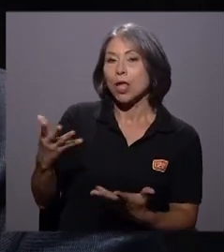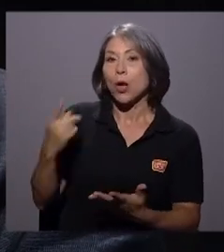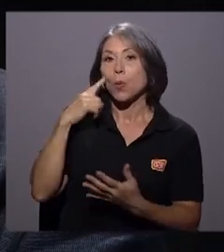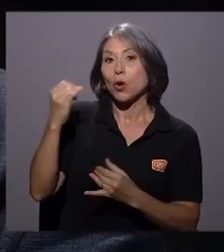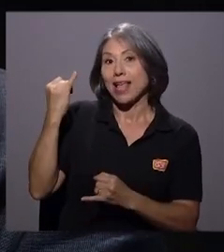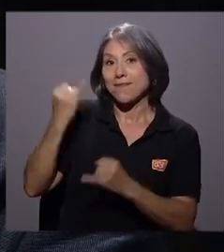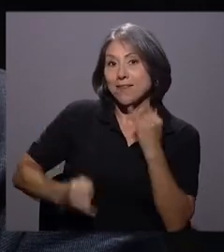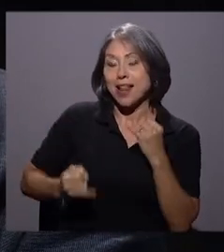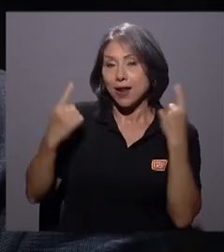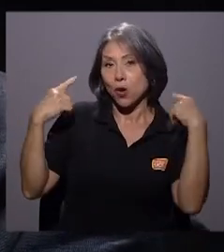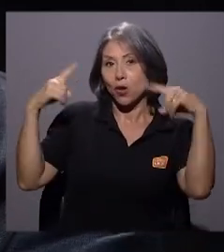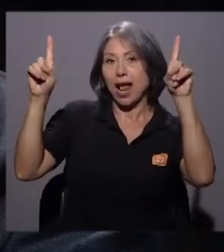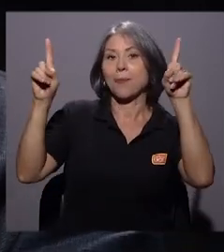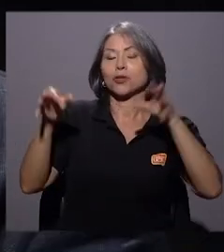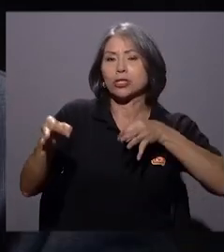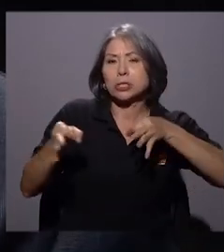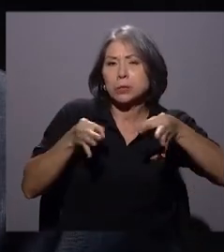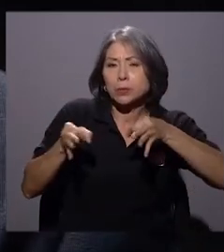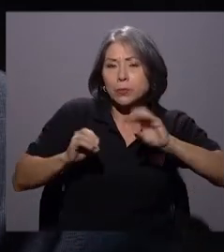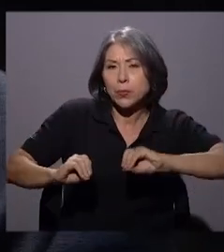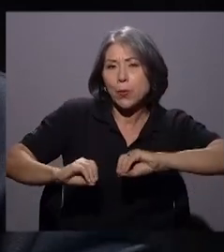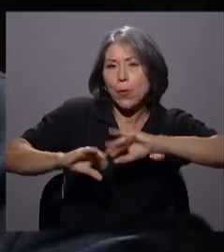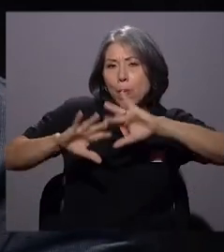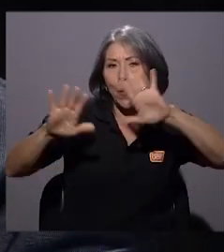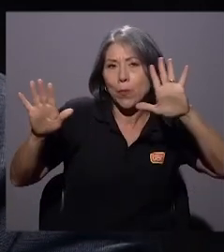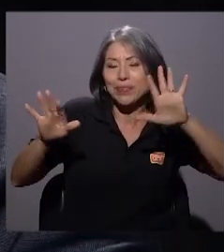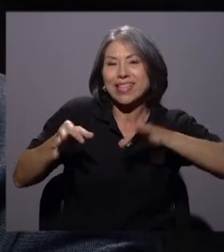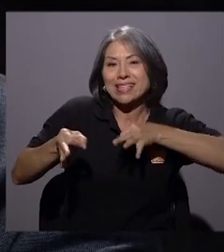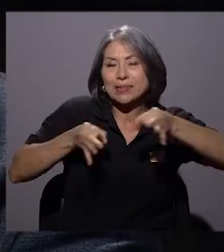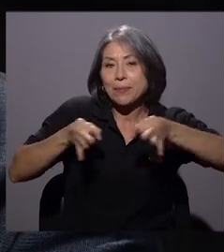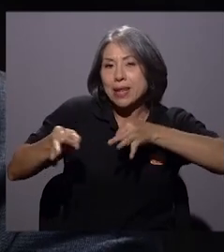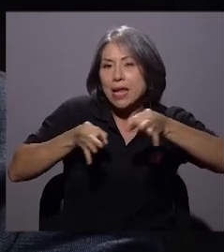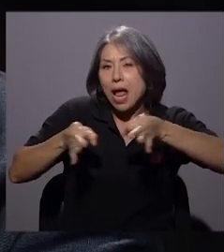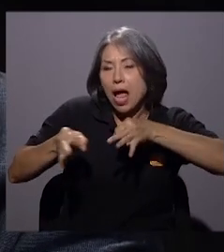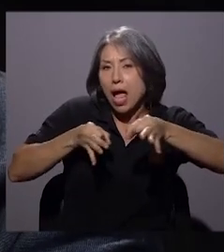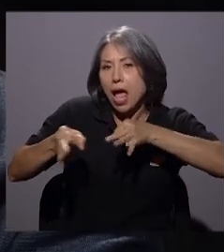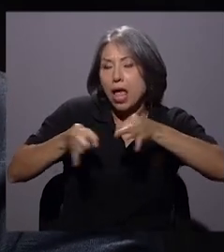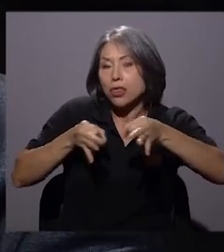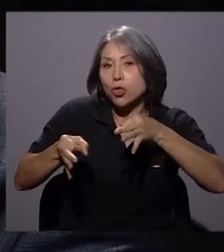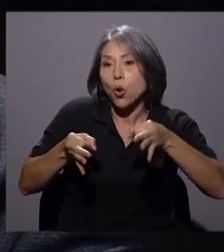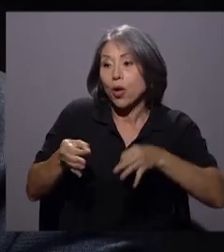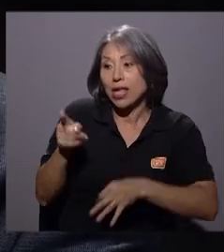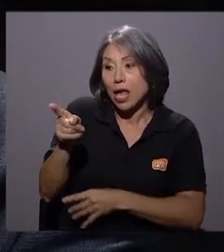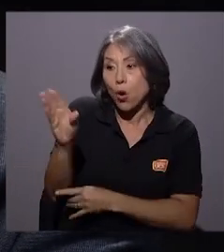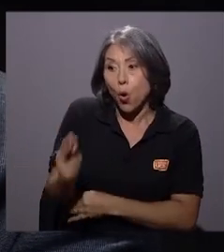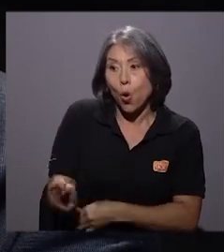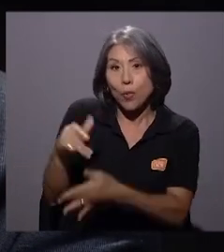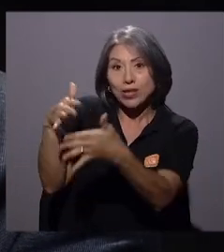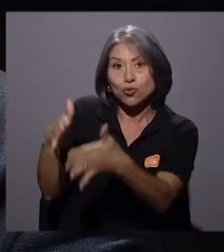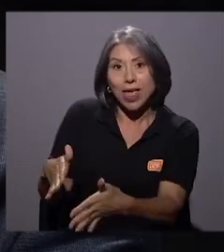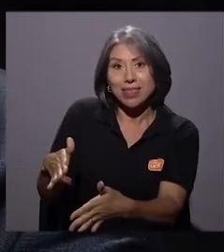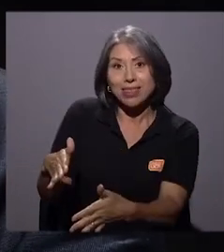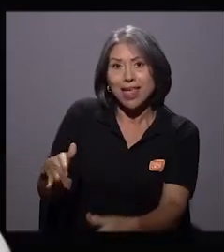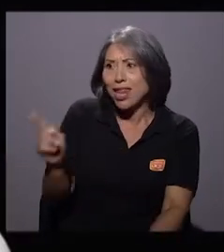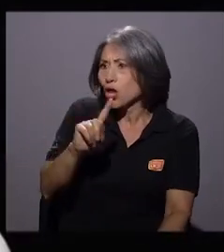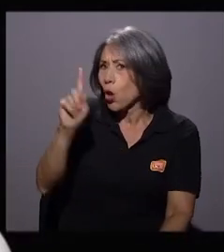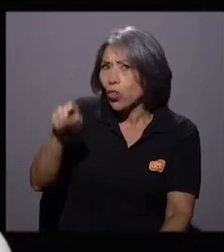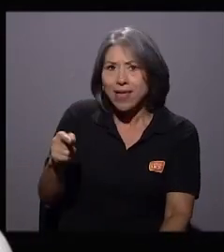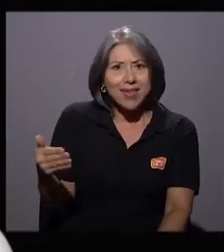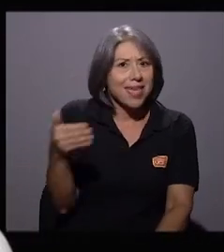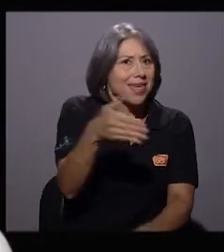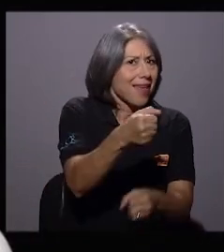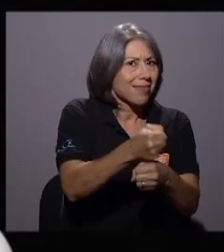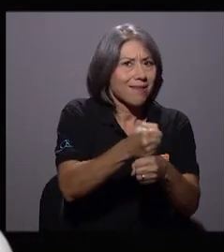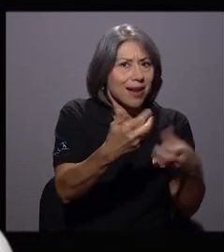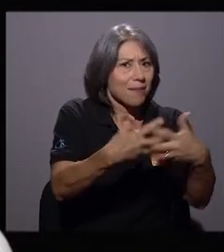despejar la duda explicando claramente que el joven en ningún momento tendrá que ir a trabajar a ninguna empresa. Lo que tendrá